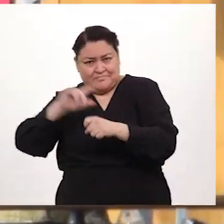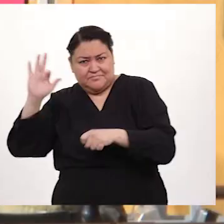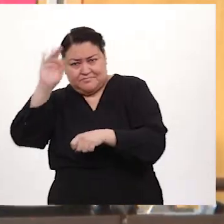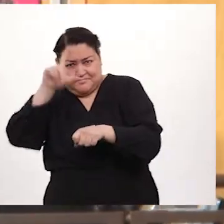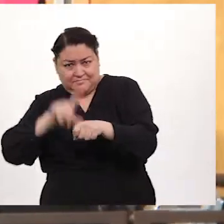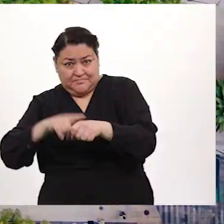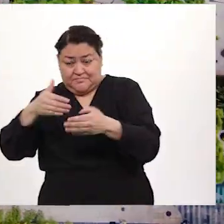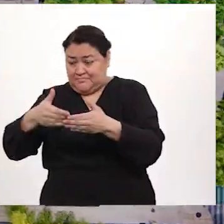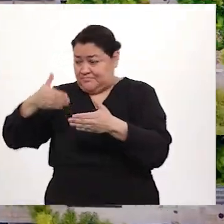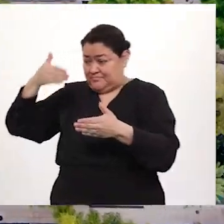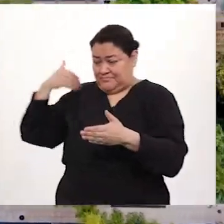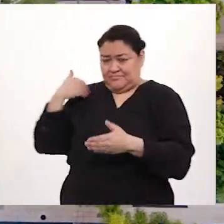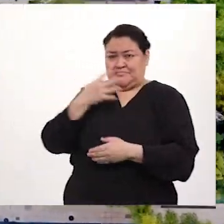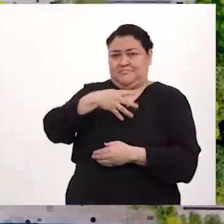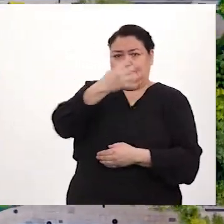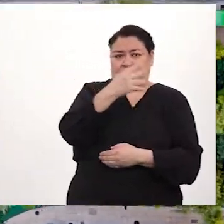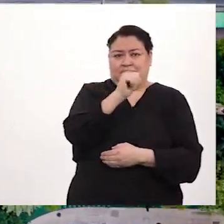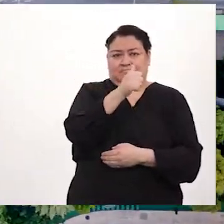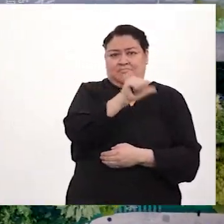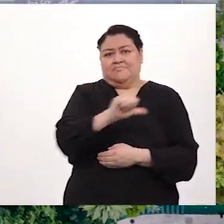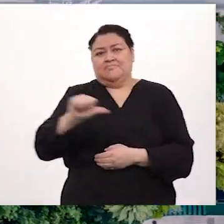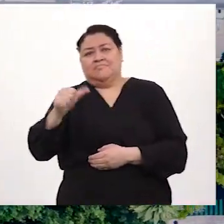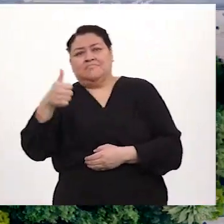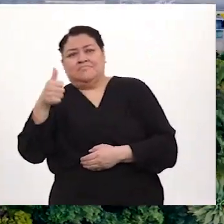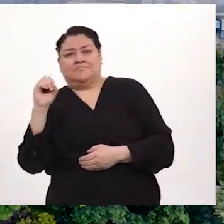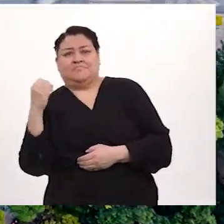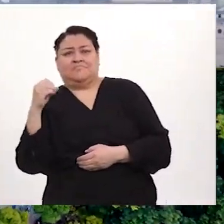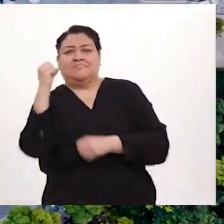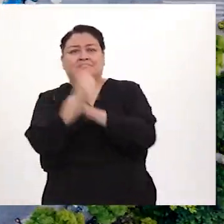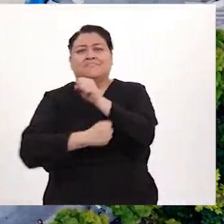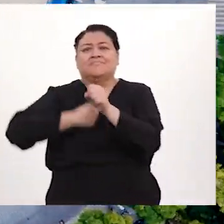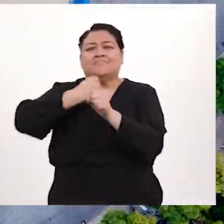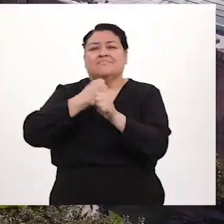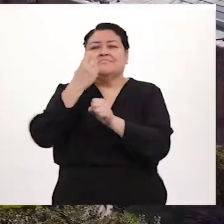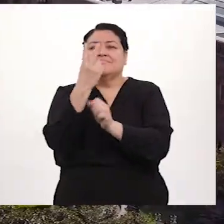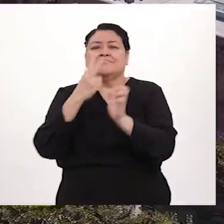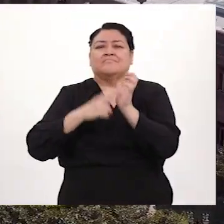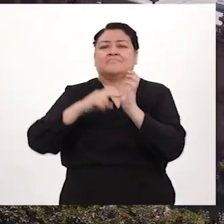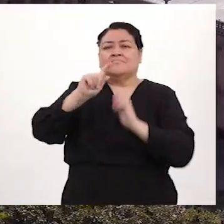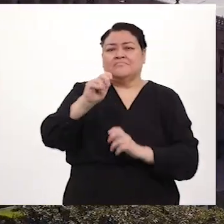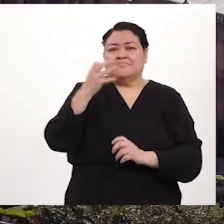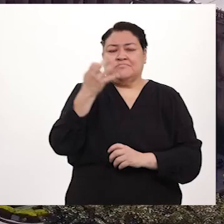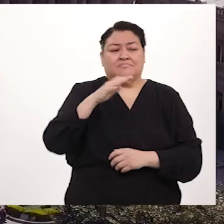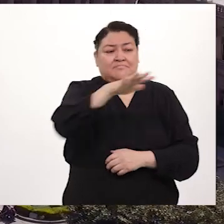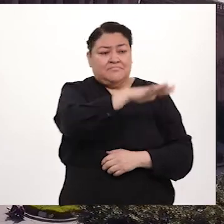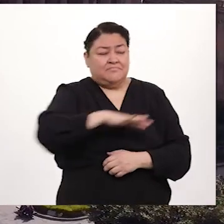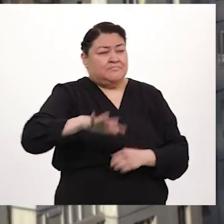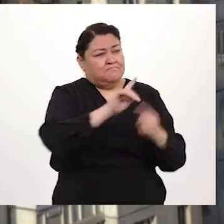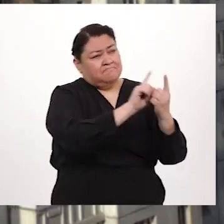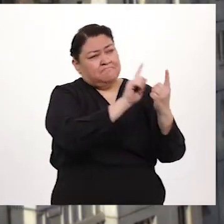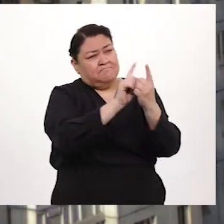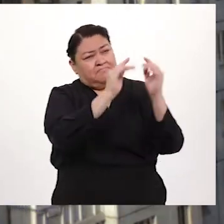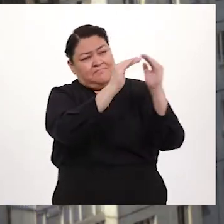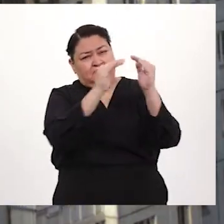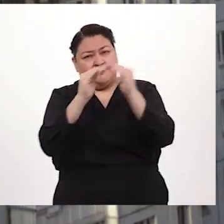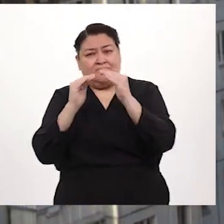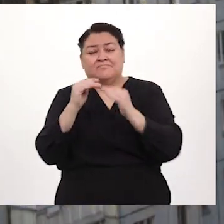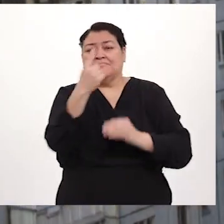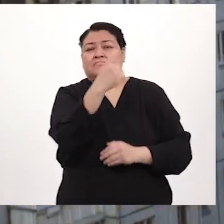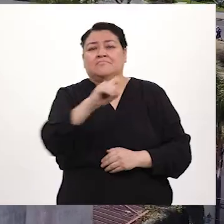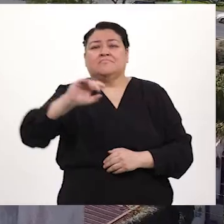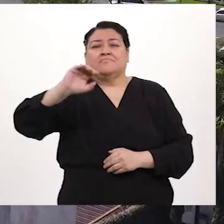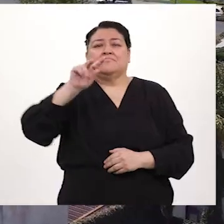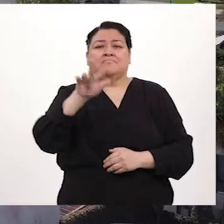edición se levantó del 14 de agosto al 6 de octubre de 2023 en 119.537